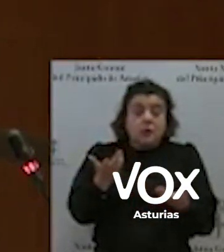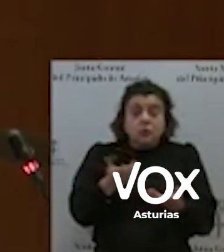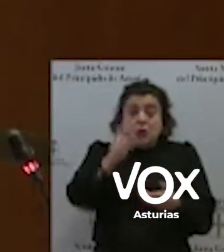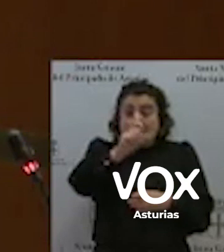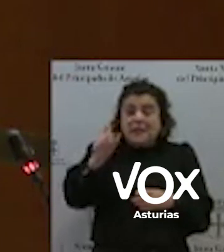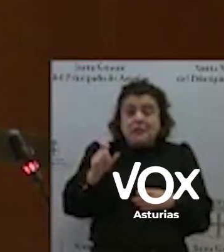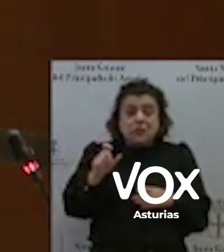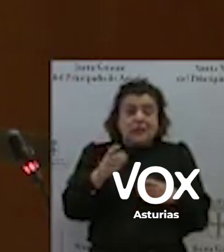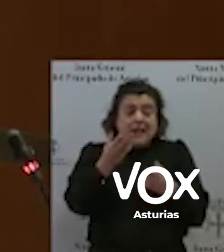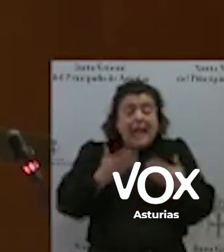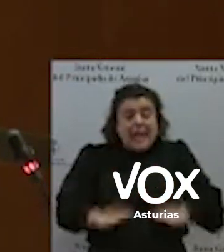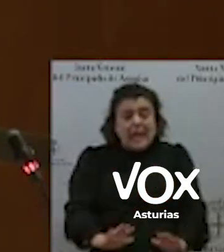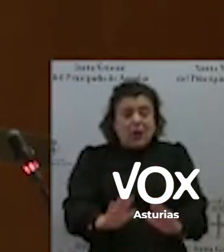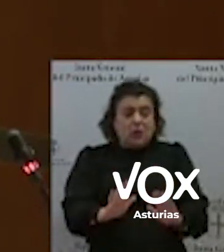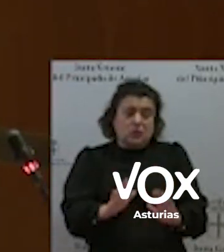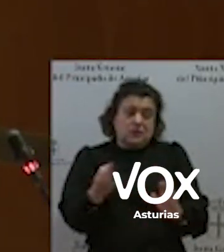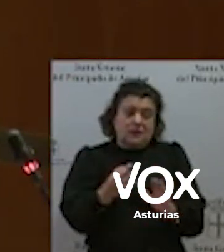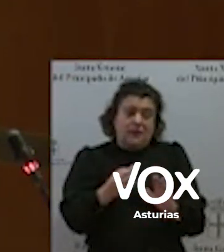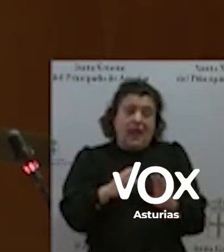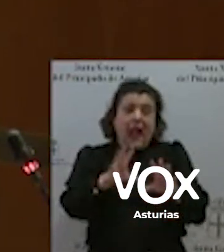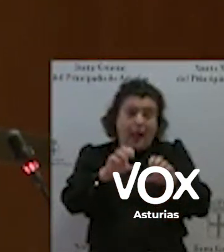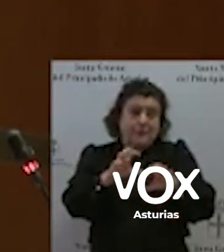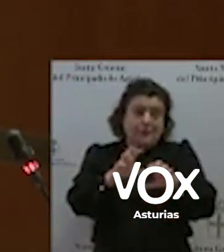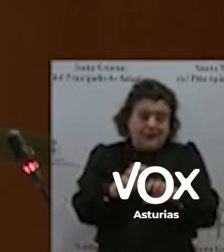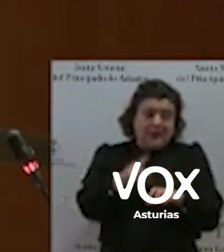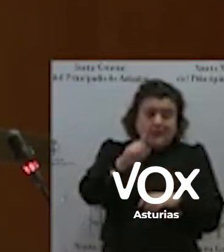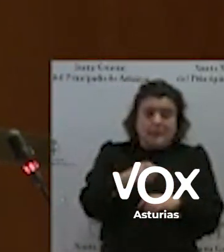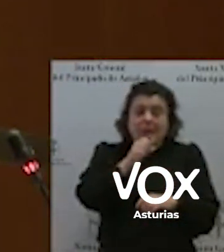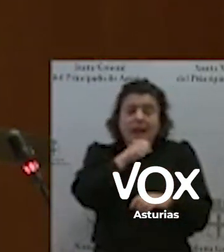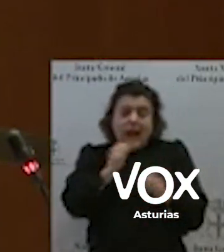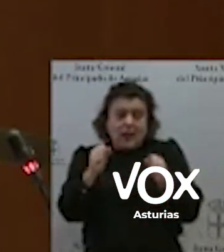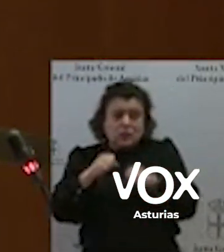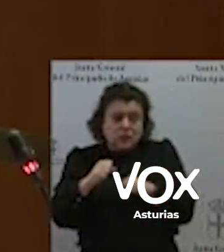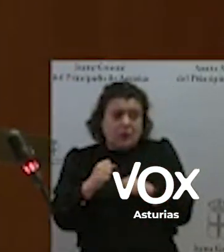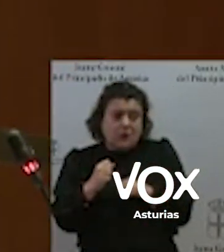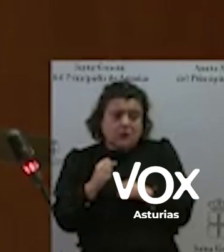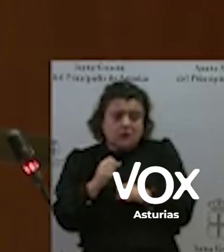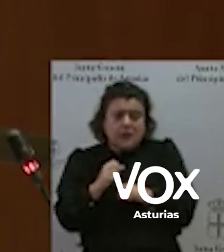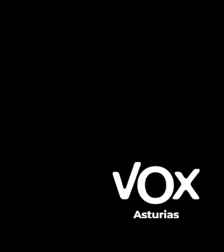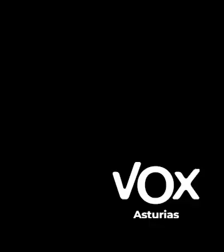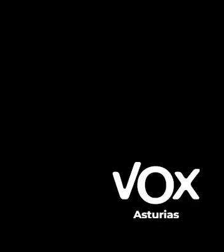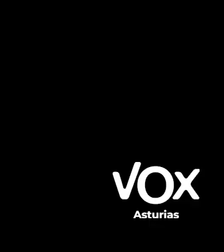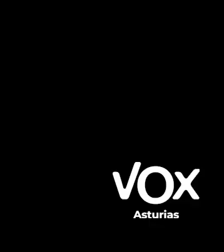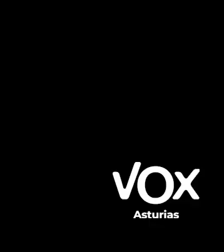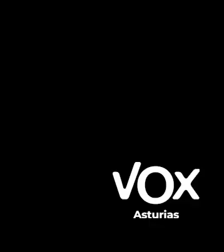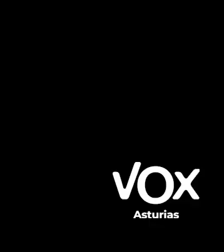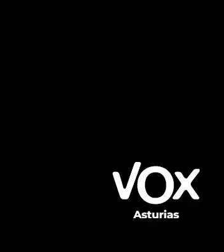huelinos de los que tanto habla usted, que va a obligarles a aprender un bable que no conocen, que no hablan en los pueblos.